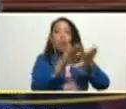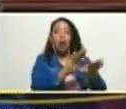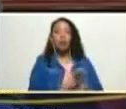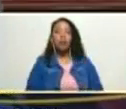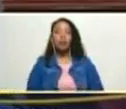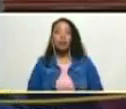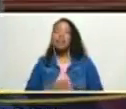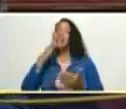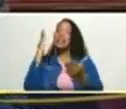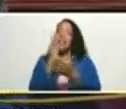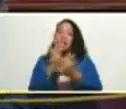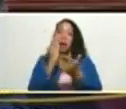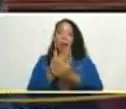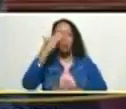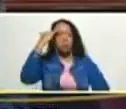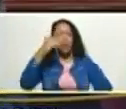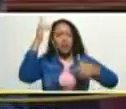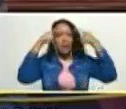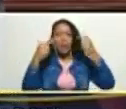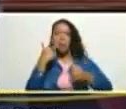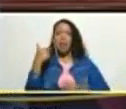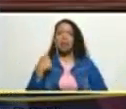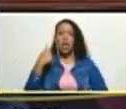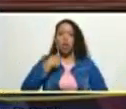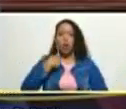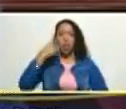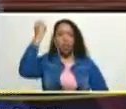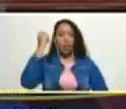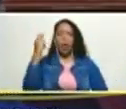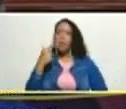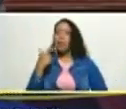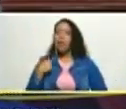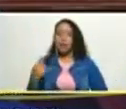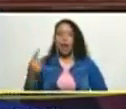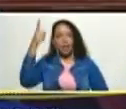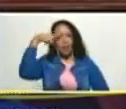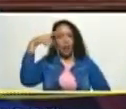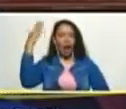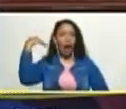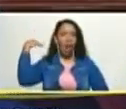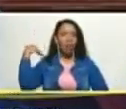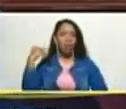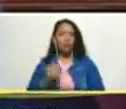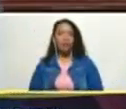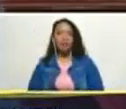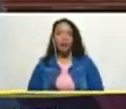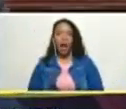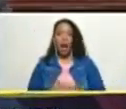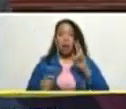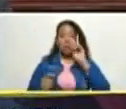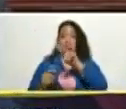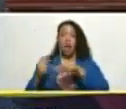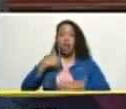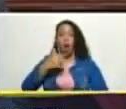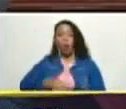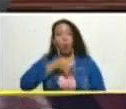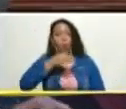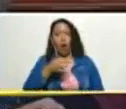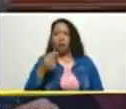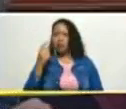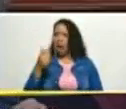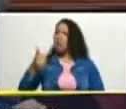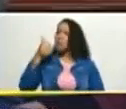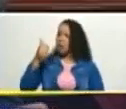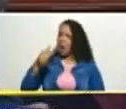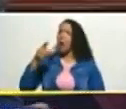siempre el comandante Chávez me decía cuando yo era diputado me decía él veía un discurso que yo daba y me llamaba muy bueno